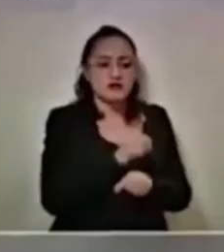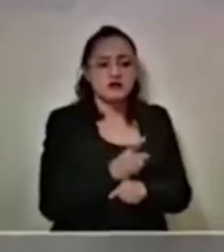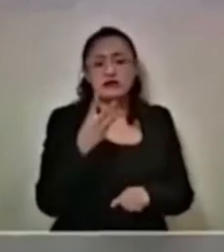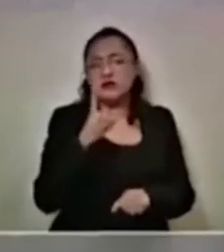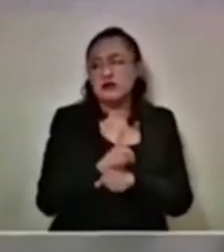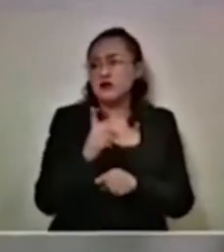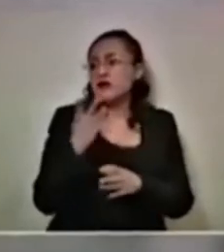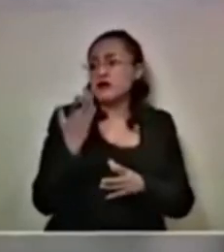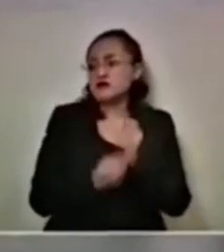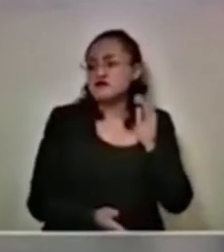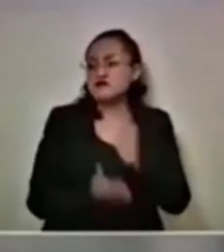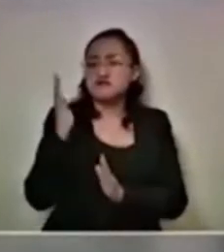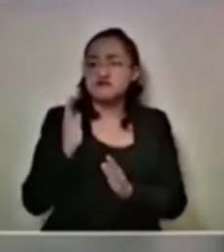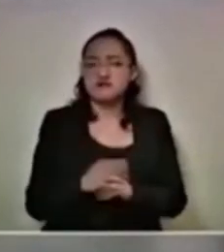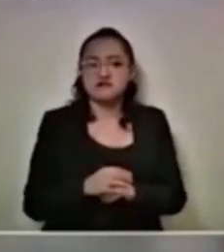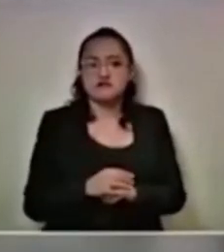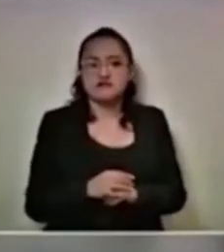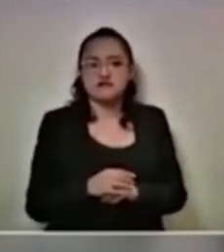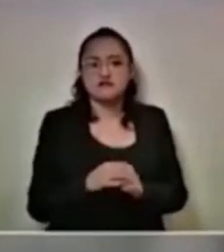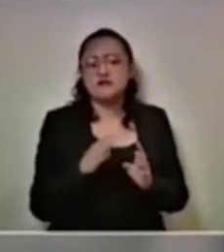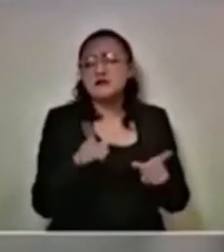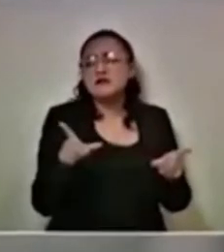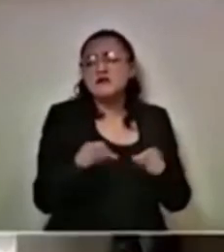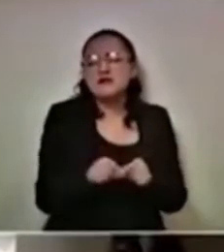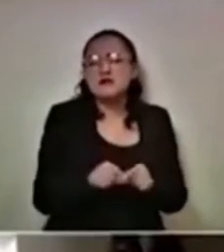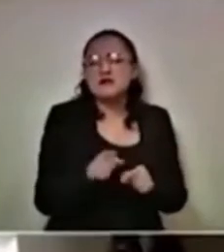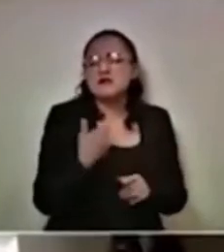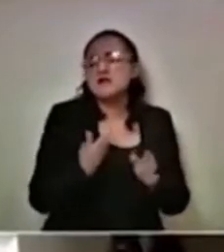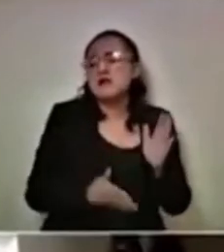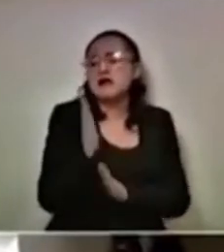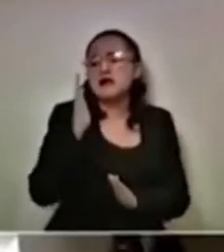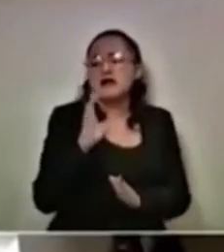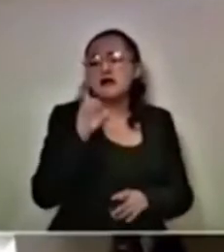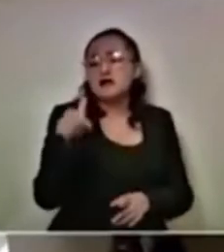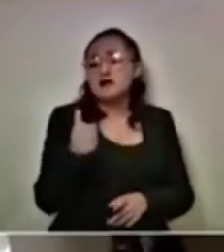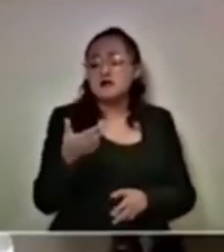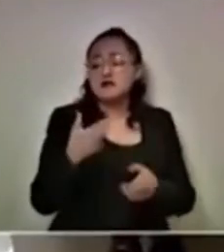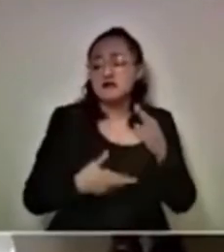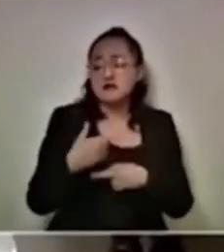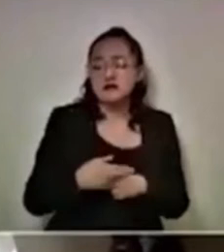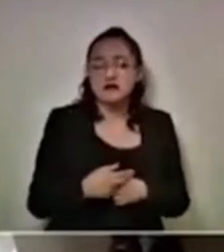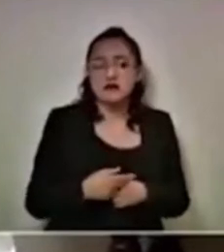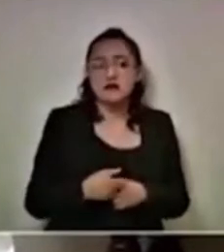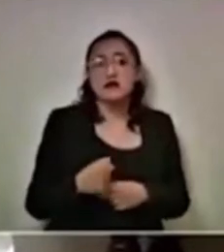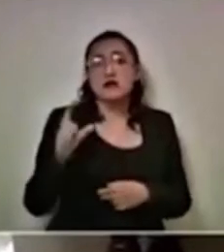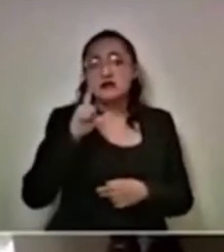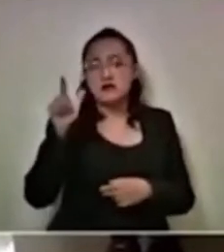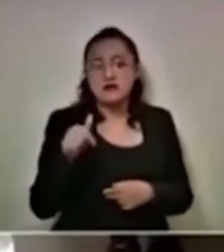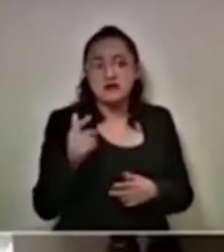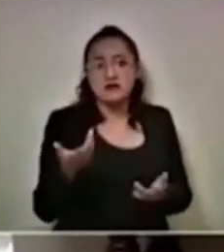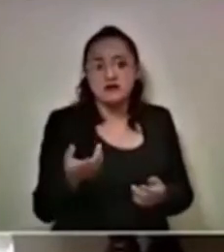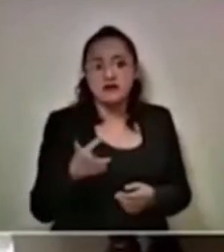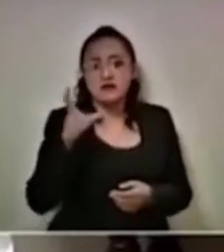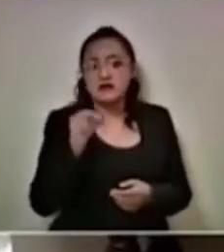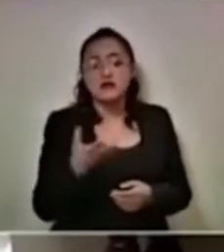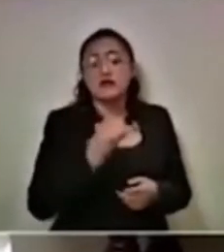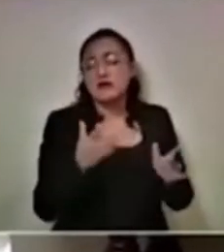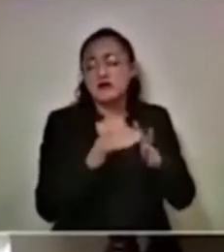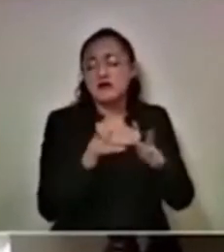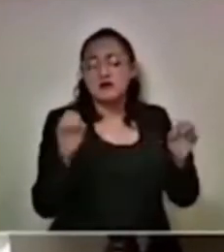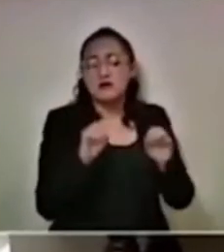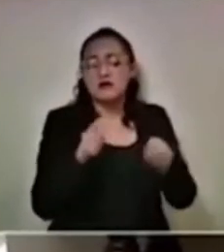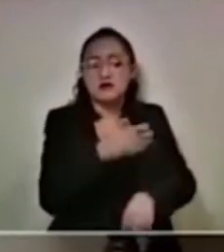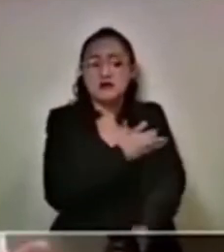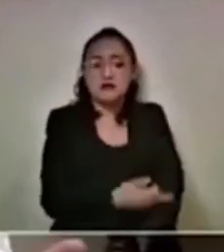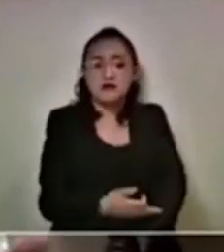por tres días, por un periodo muy simple. Y el tiempo en el cual no tuvieron contacto con